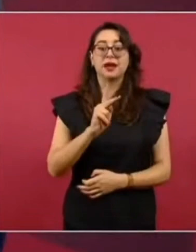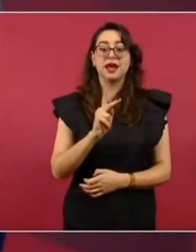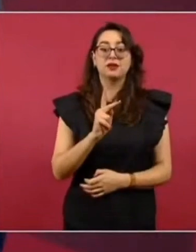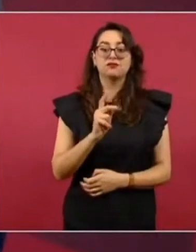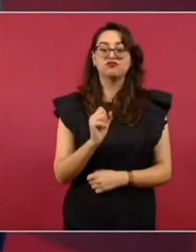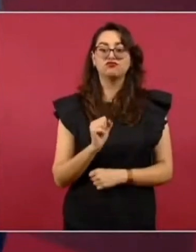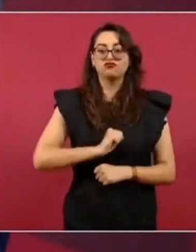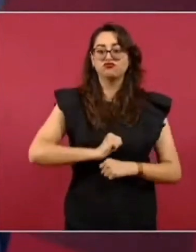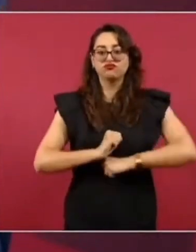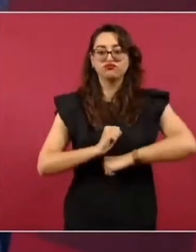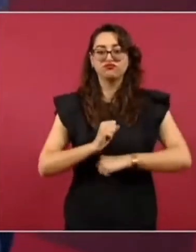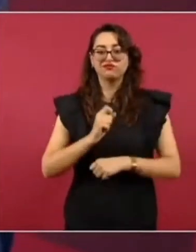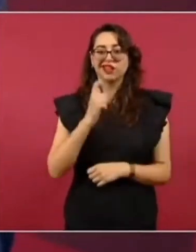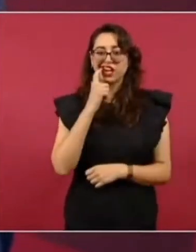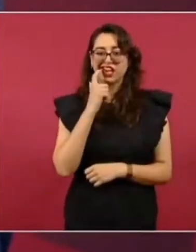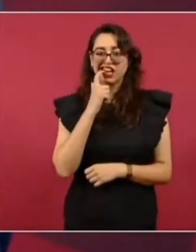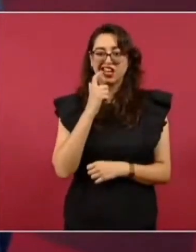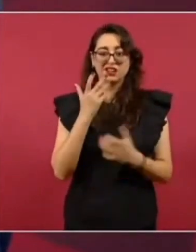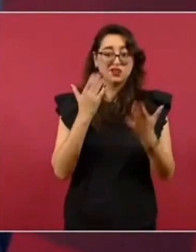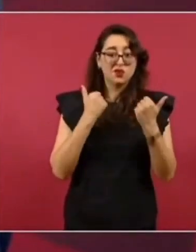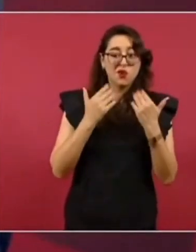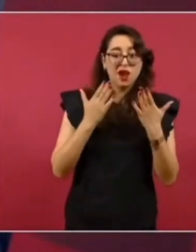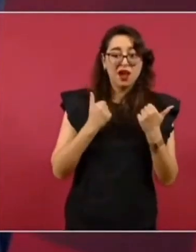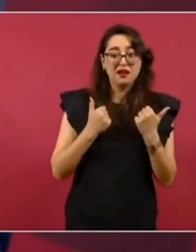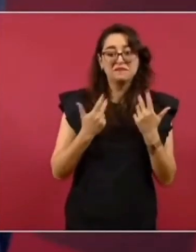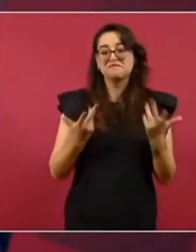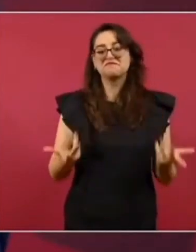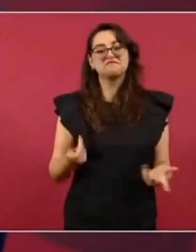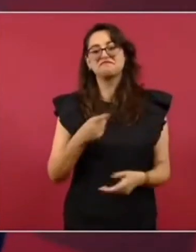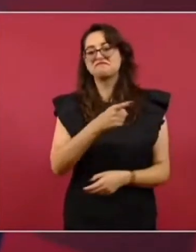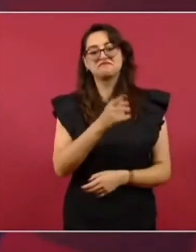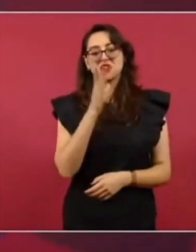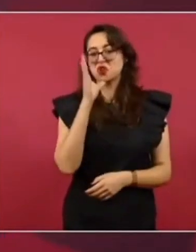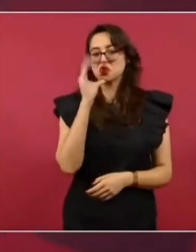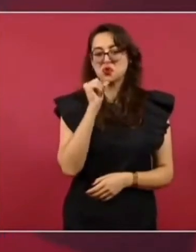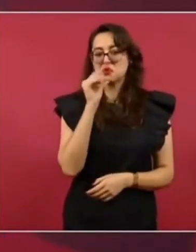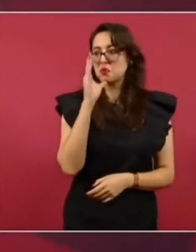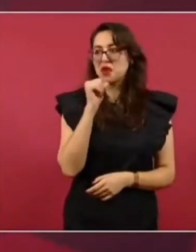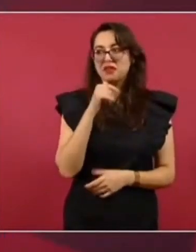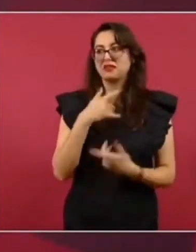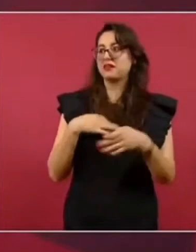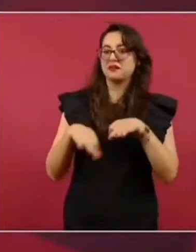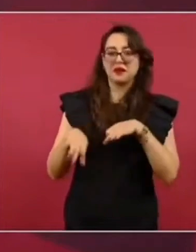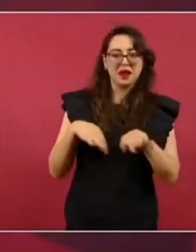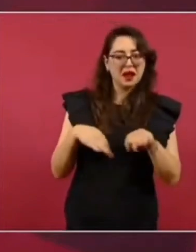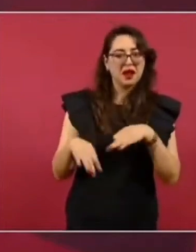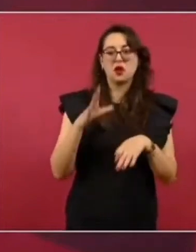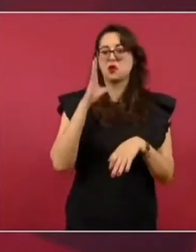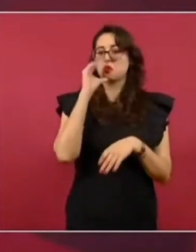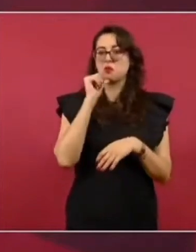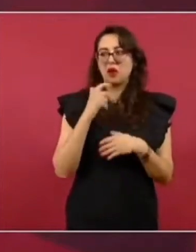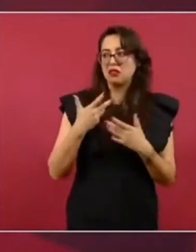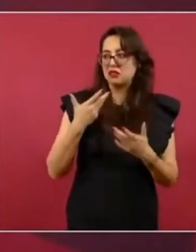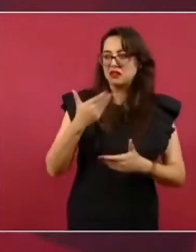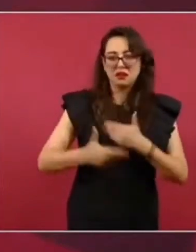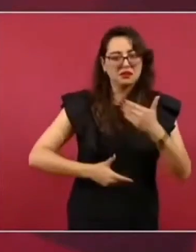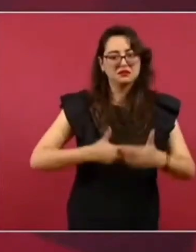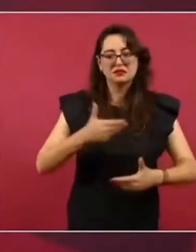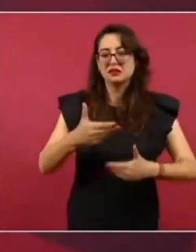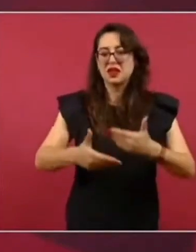que les molesta ese influyentismo de estar este